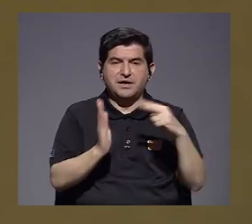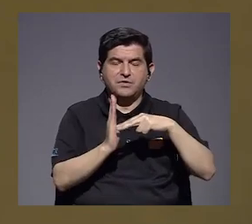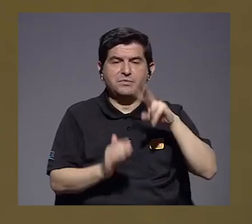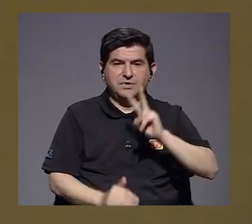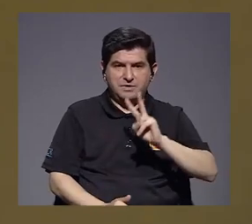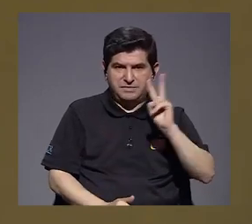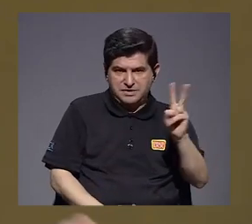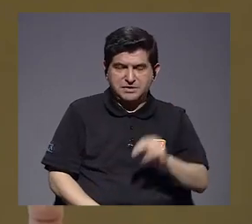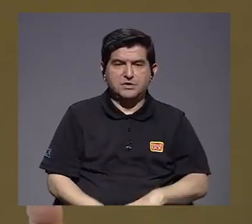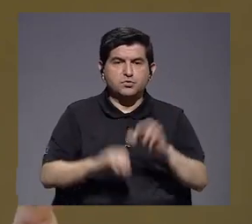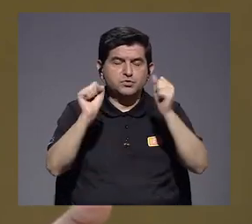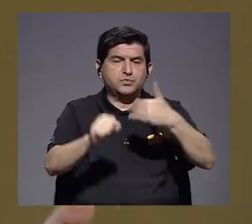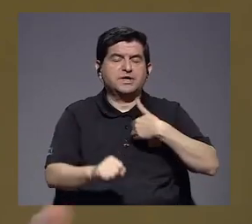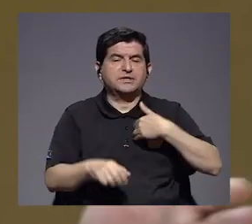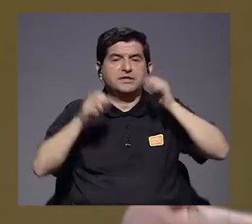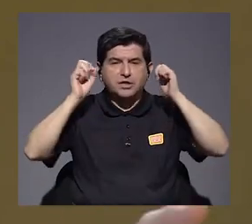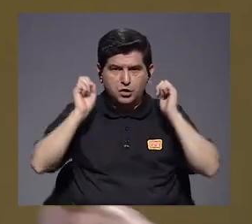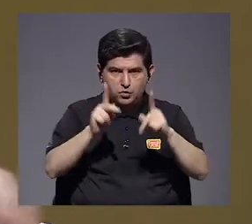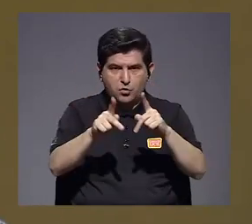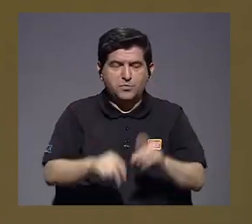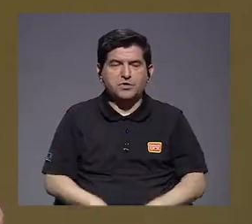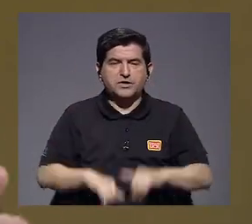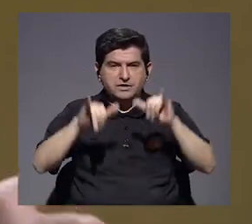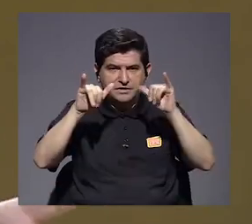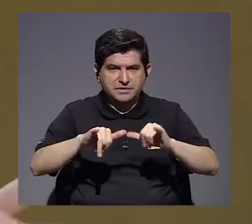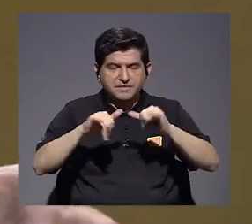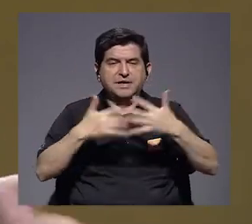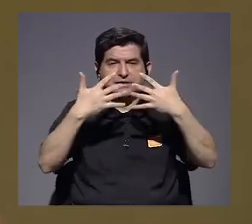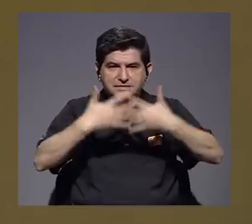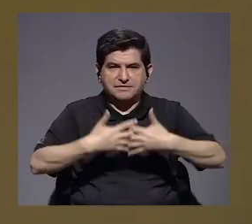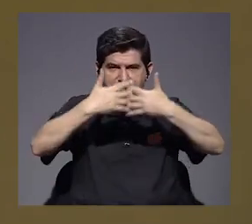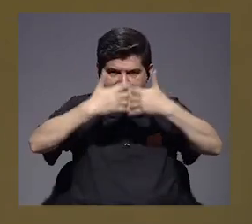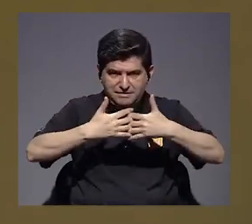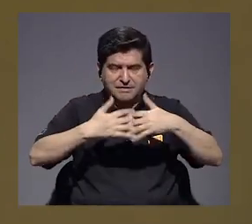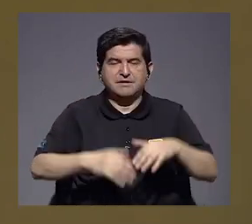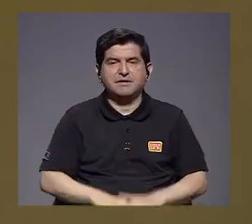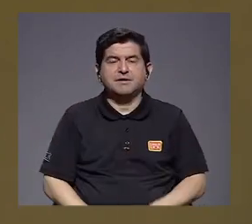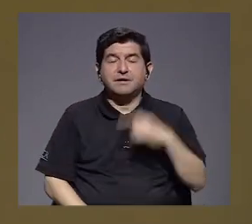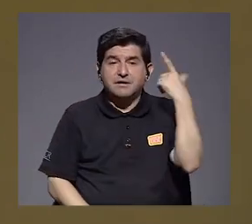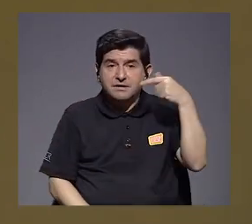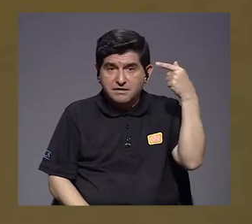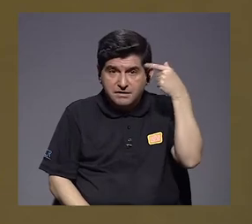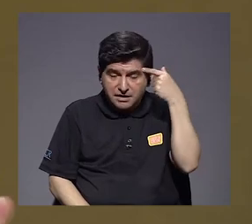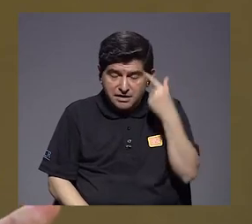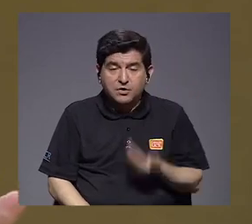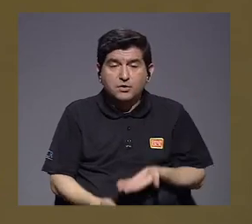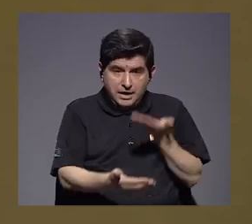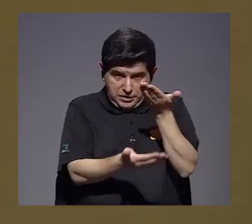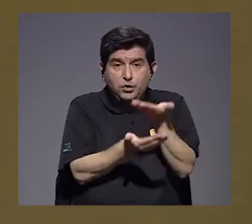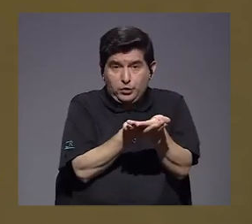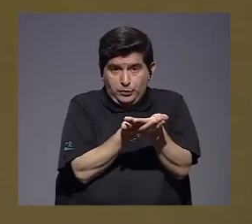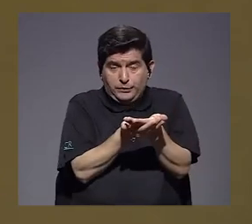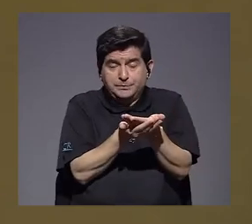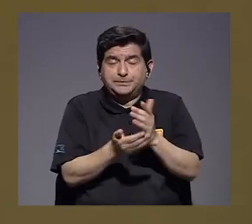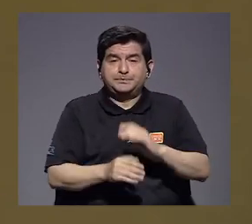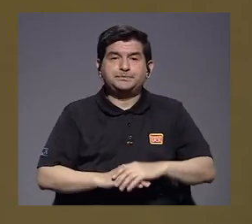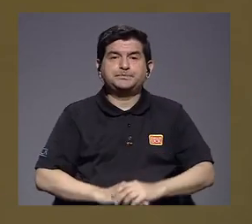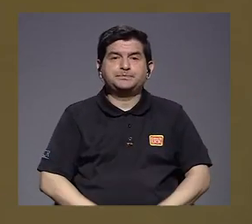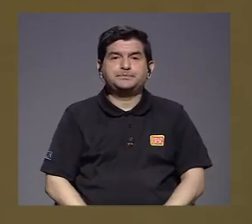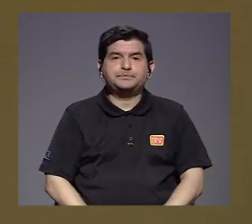2022, puedan tener posibilidad de seguirse sosteniendo con esas empresas que el gobierno licita, lógicamente?